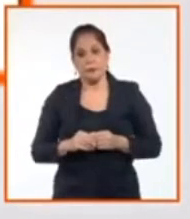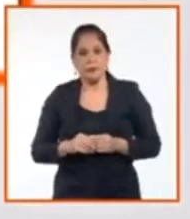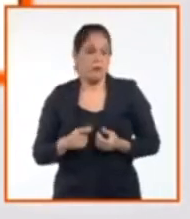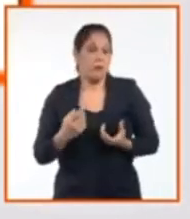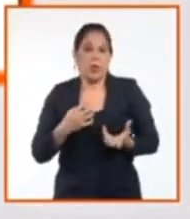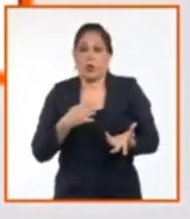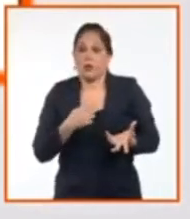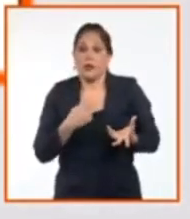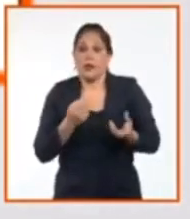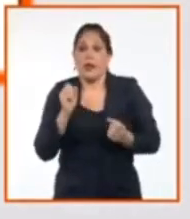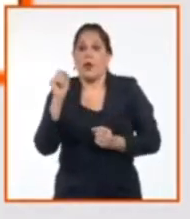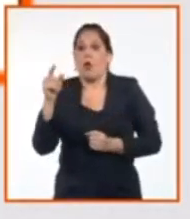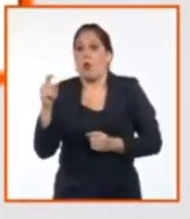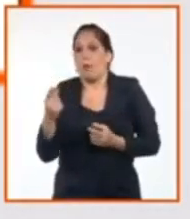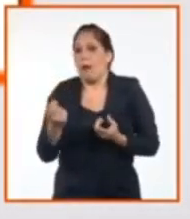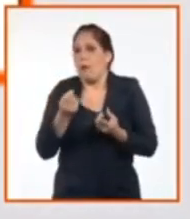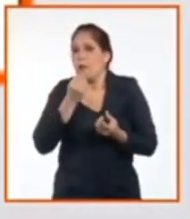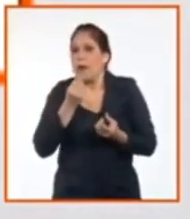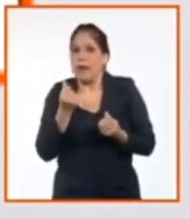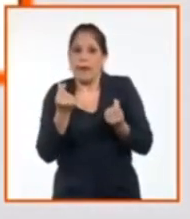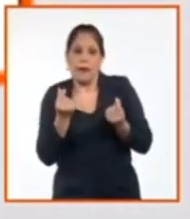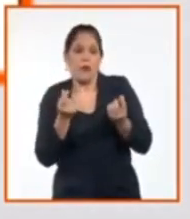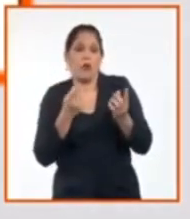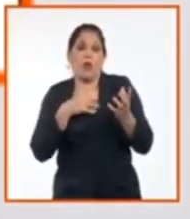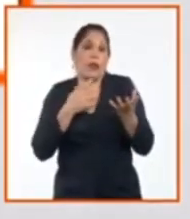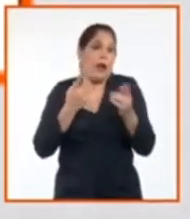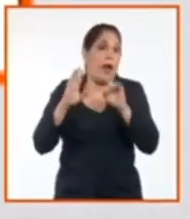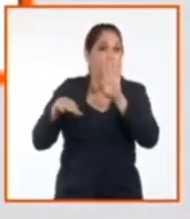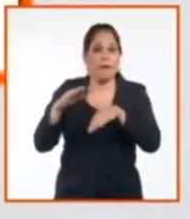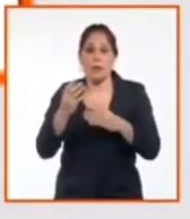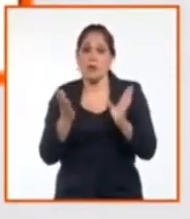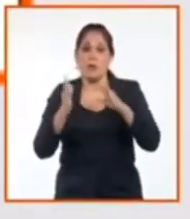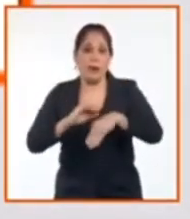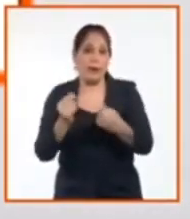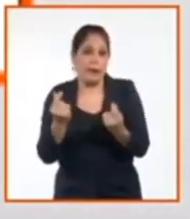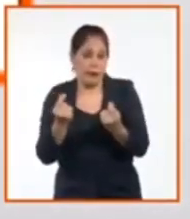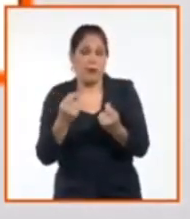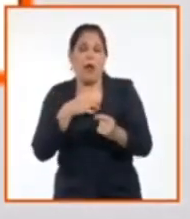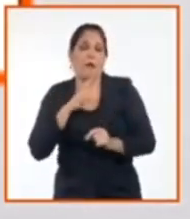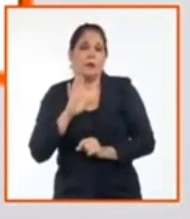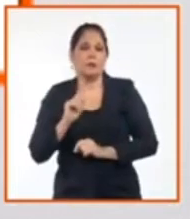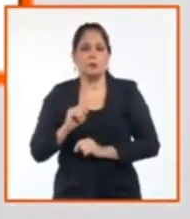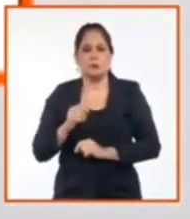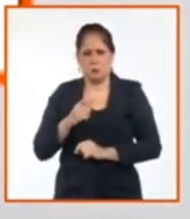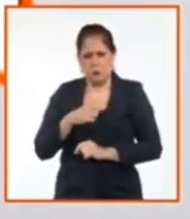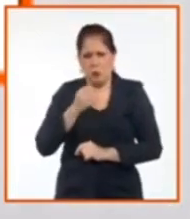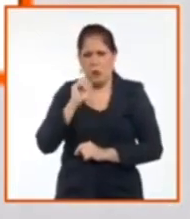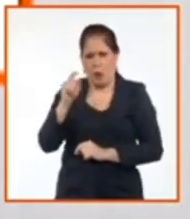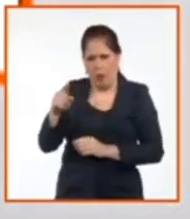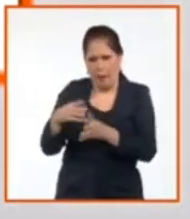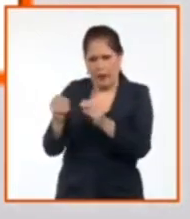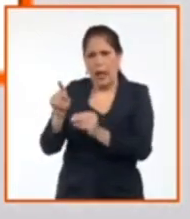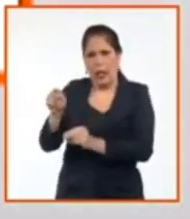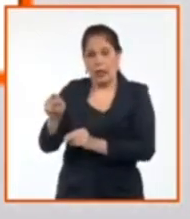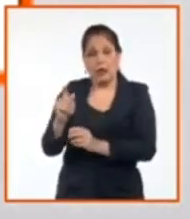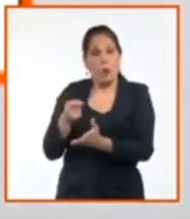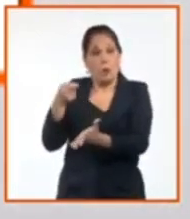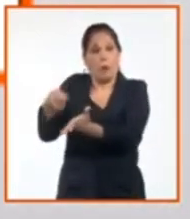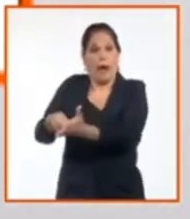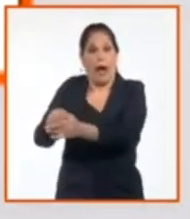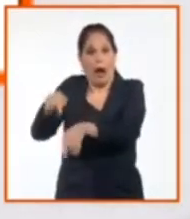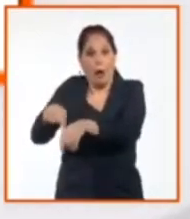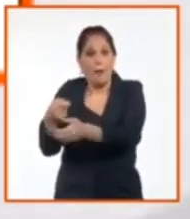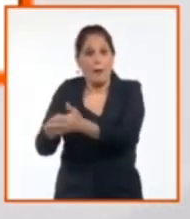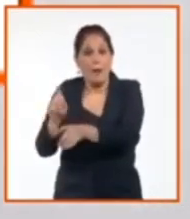con el financiamiento necesario y oportuno, porque a veces se cuenta con un financiamiento pero ya no se pagó en el momento oportuno al